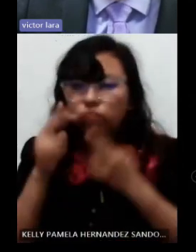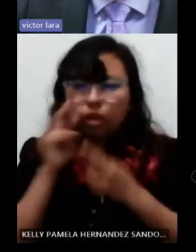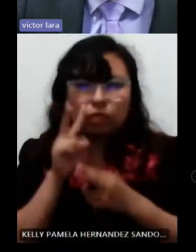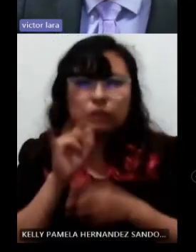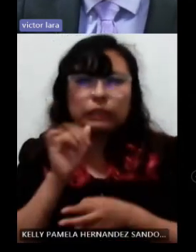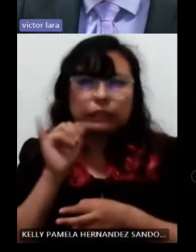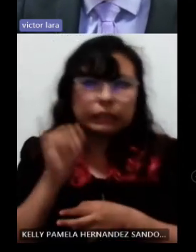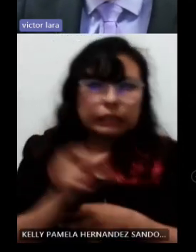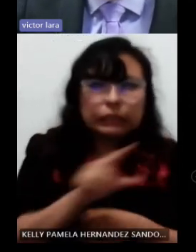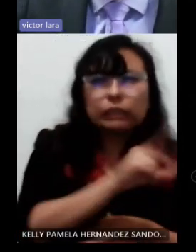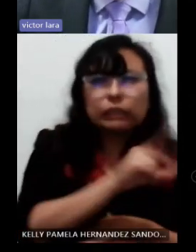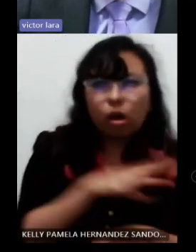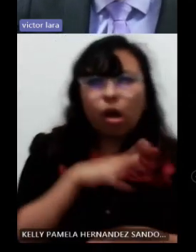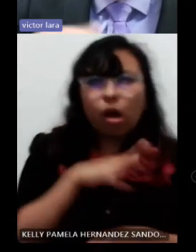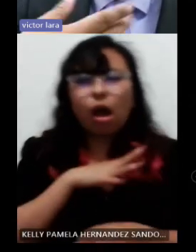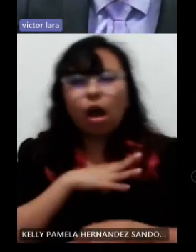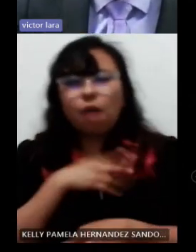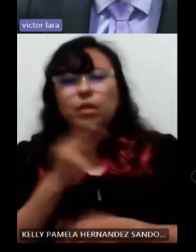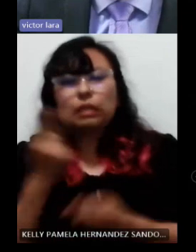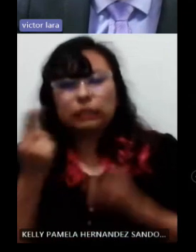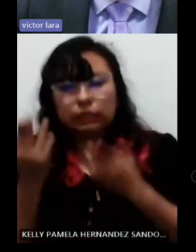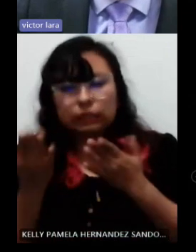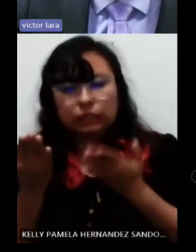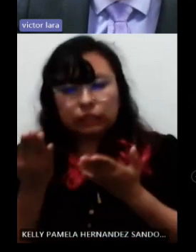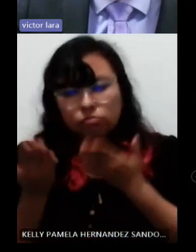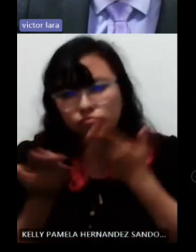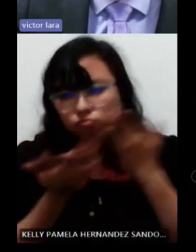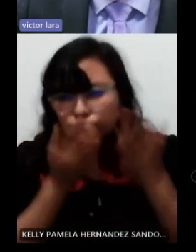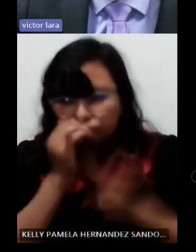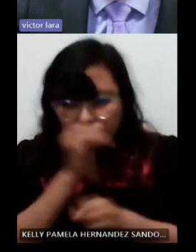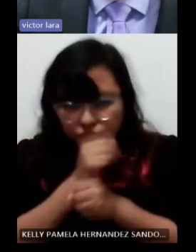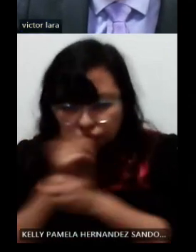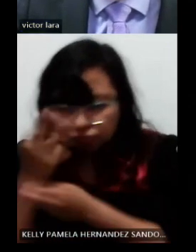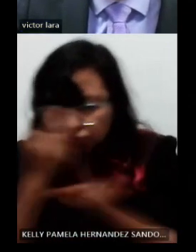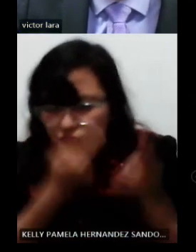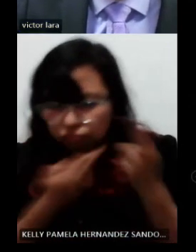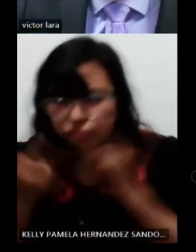diagnóstico bajo estudios diagnósticos que ya han mencionado también.